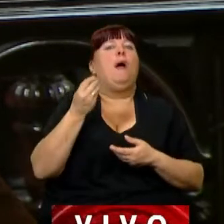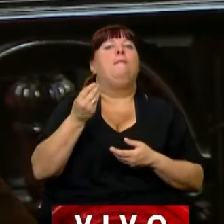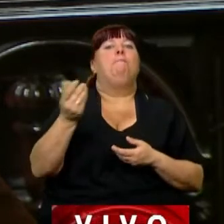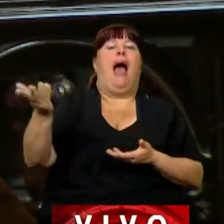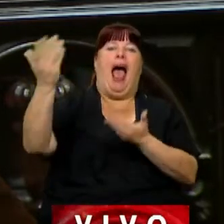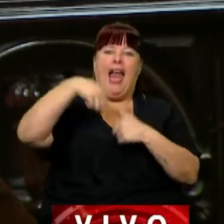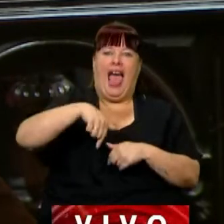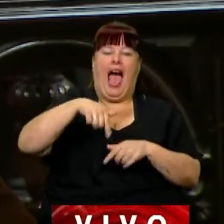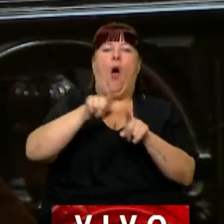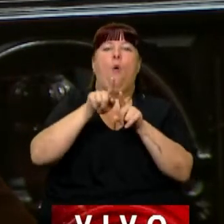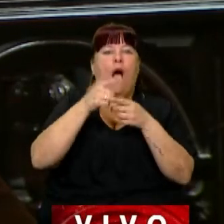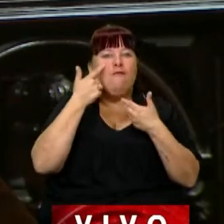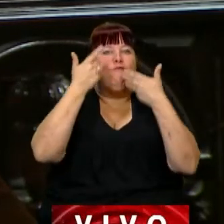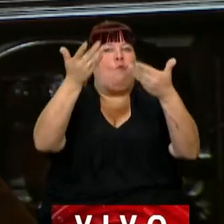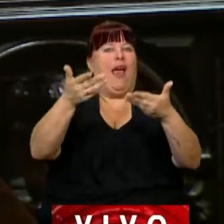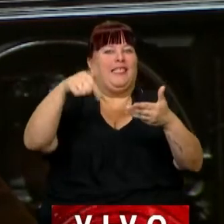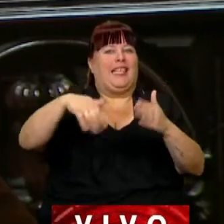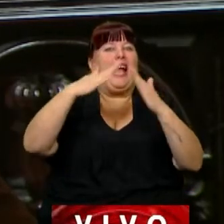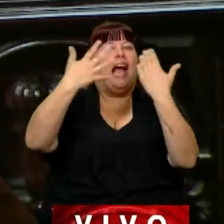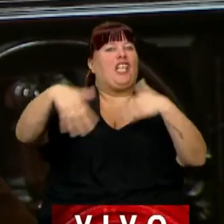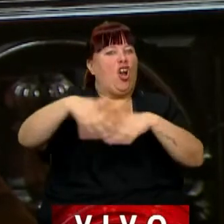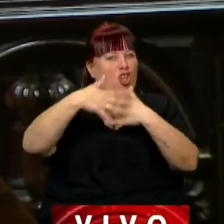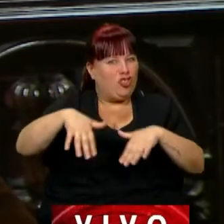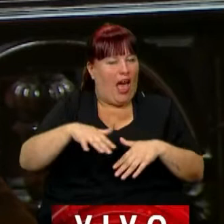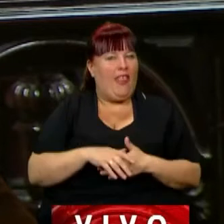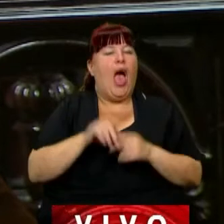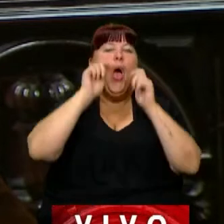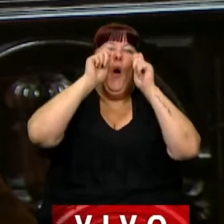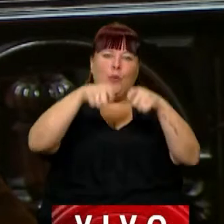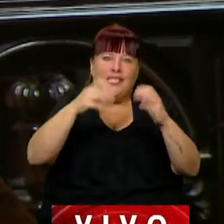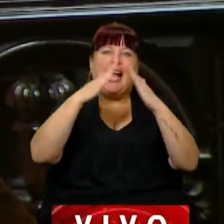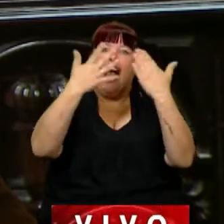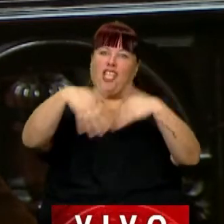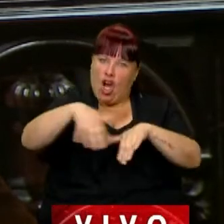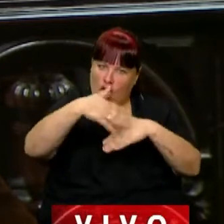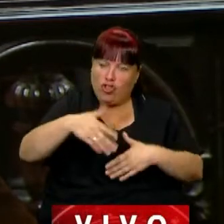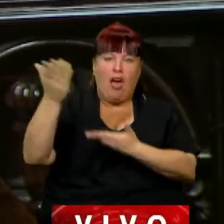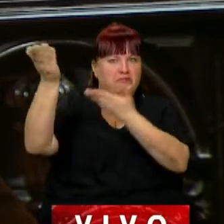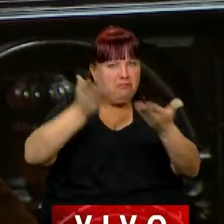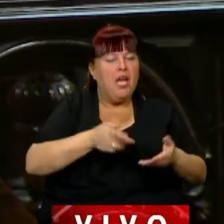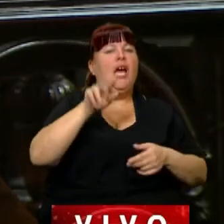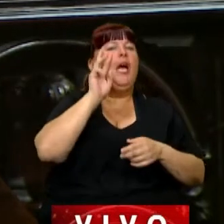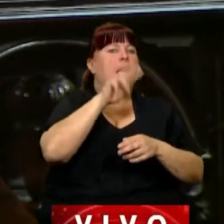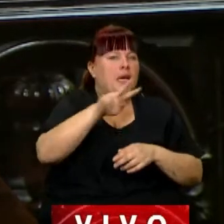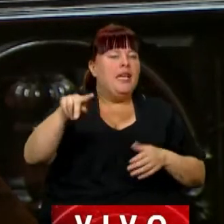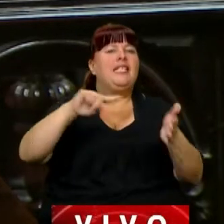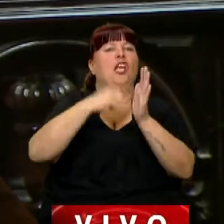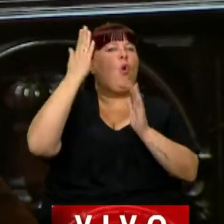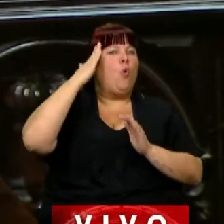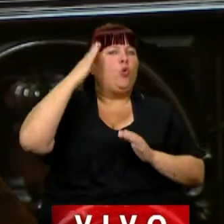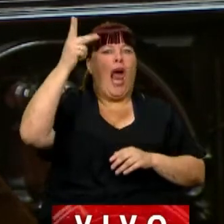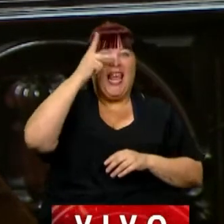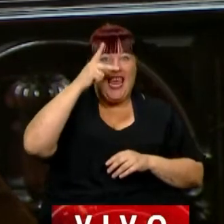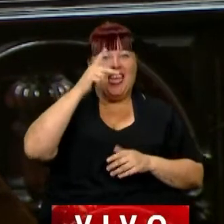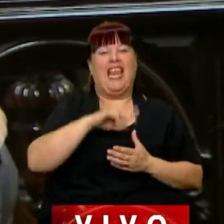vinieran hacer su presentación en la Casa Rosada, visitaron la Casa Rosada, visitaron el Centro Cultural